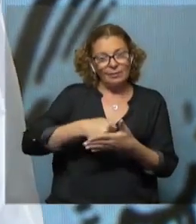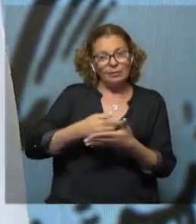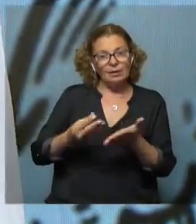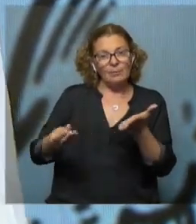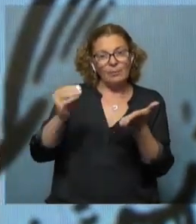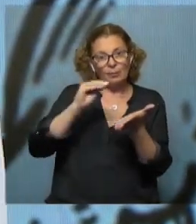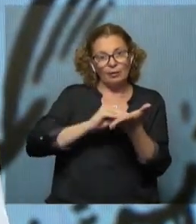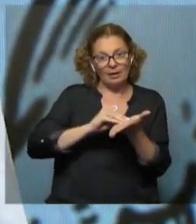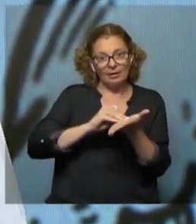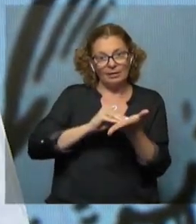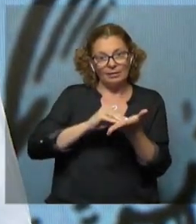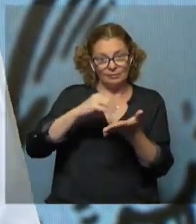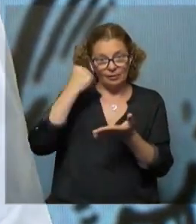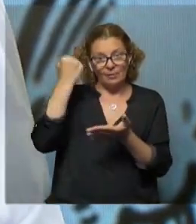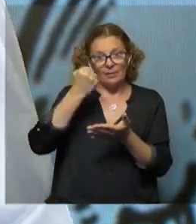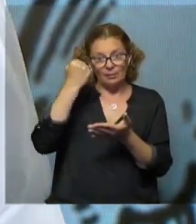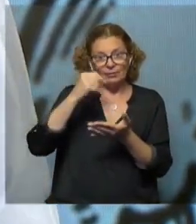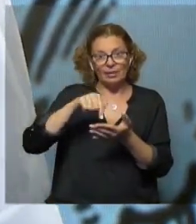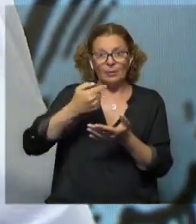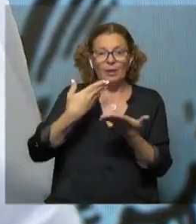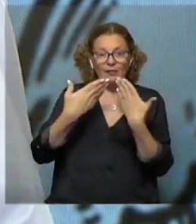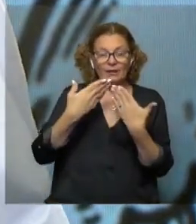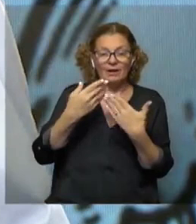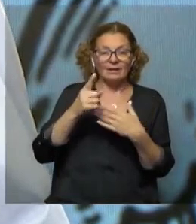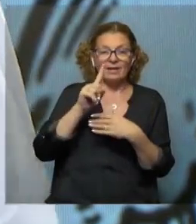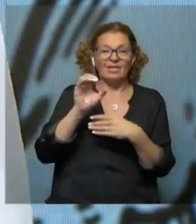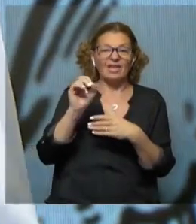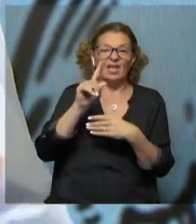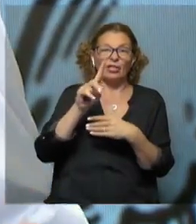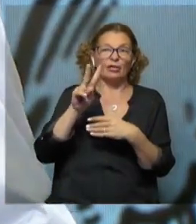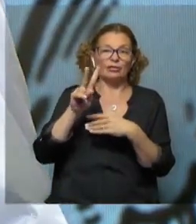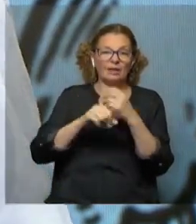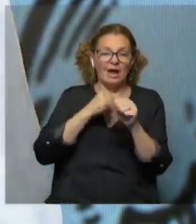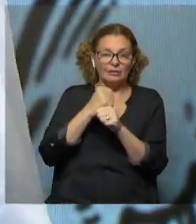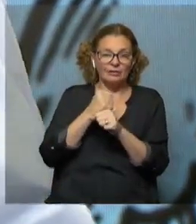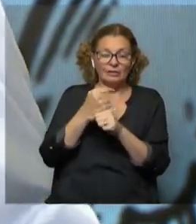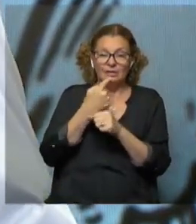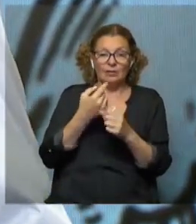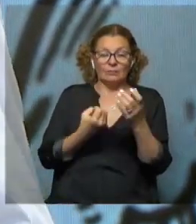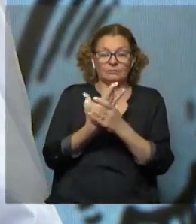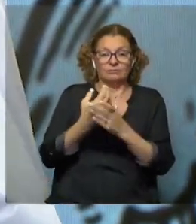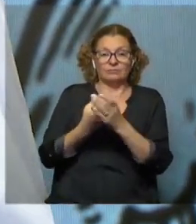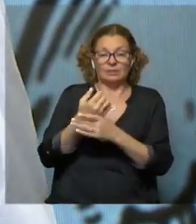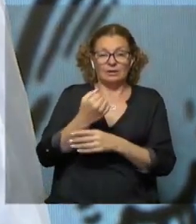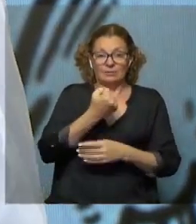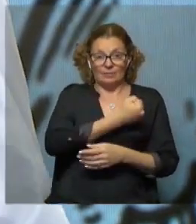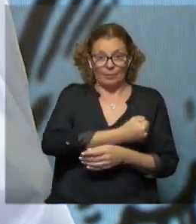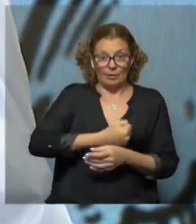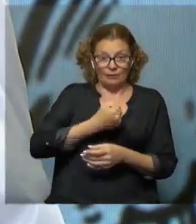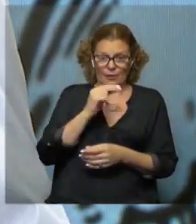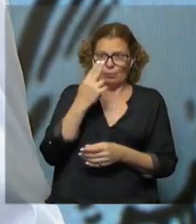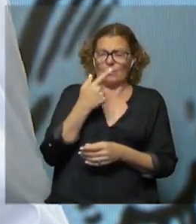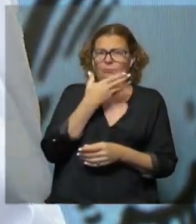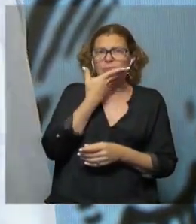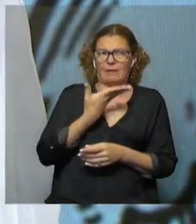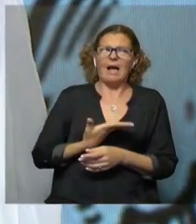ponerlos. Porque son los más... Digo, después de hablar 10, 12 años sobre inventos, cada vez que comento que la mamografía se inventó en Uruguay, la gente se le cae